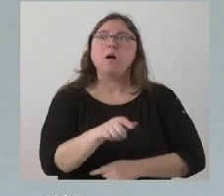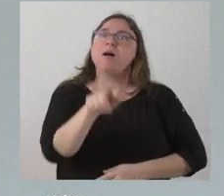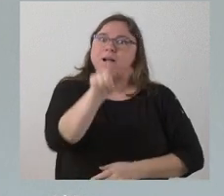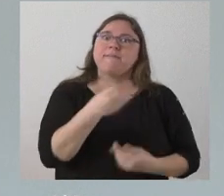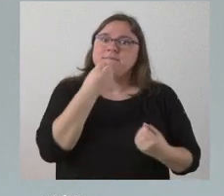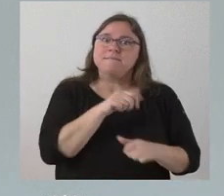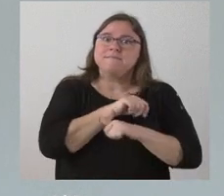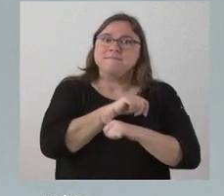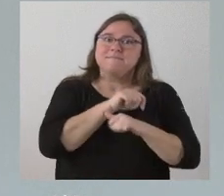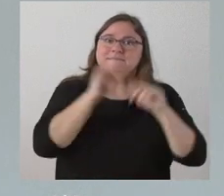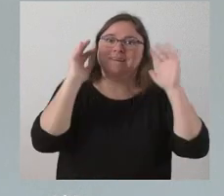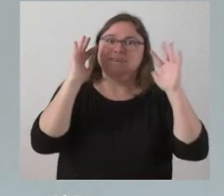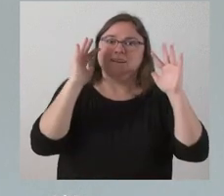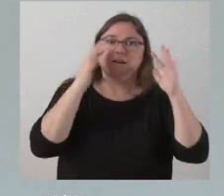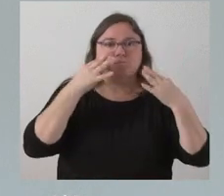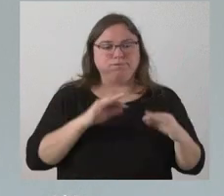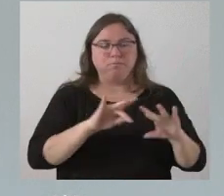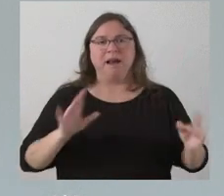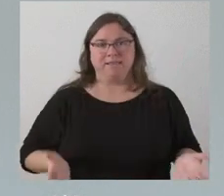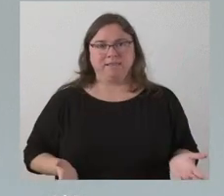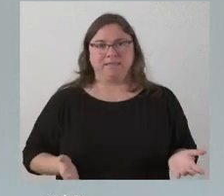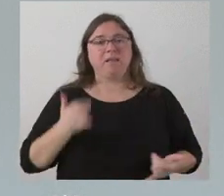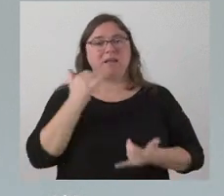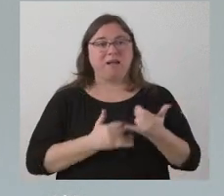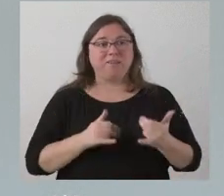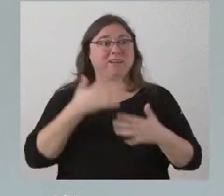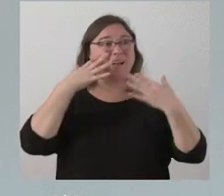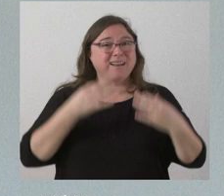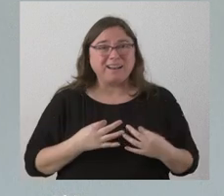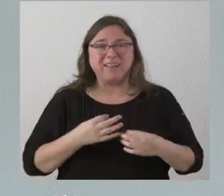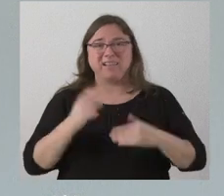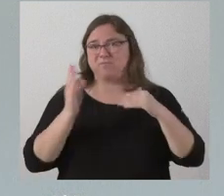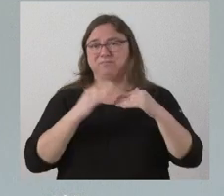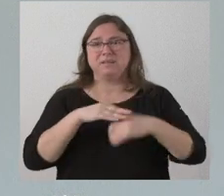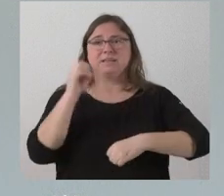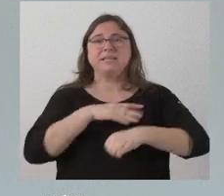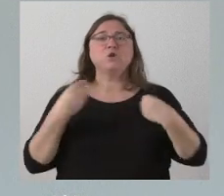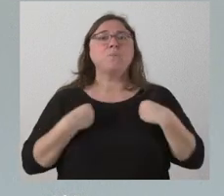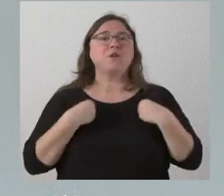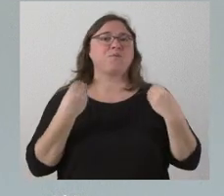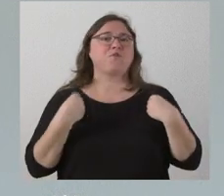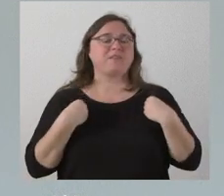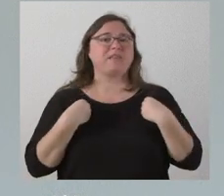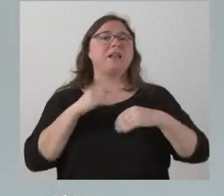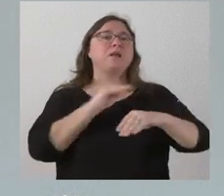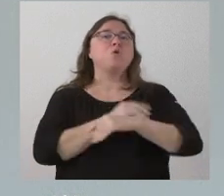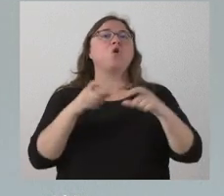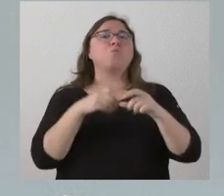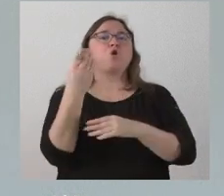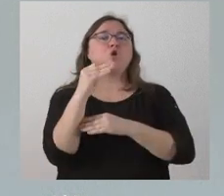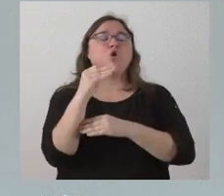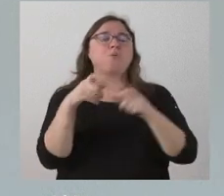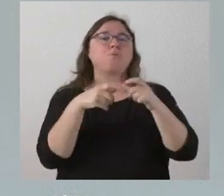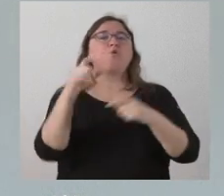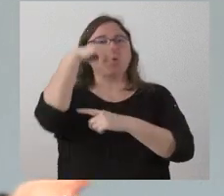que luego no se corresponde con la realidad. Y la realidad está siendo la que vemos con el ingreso venido vital, con las ayudas del bono joven o con las ayudas del bono cultural,